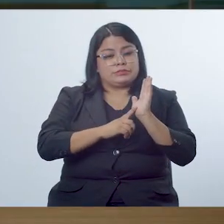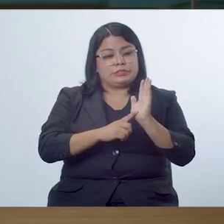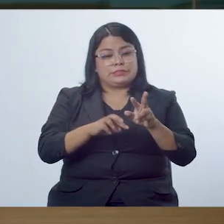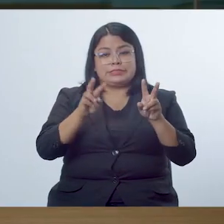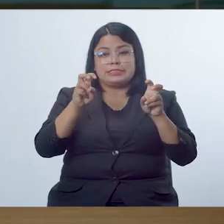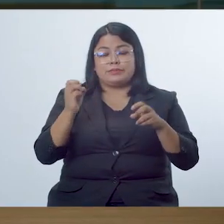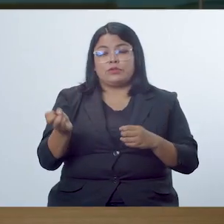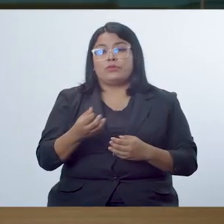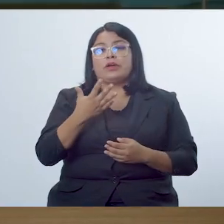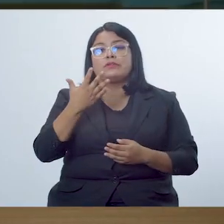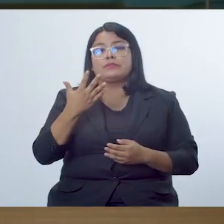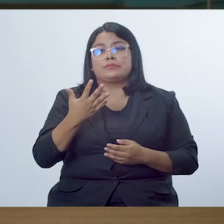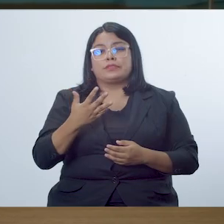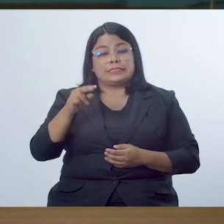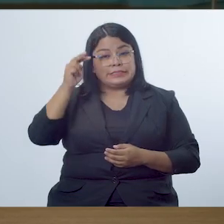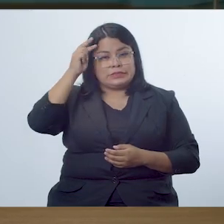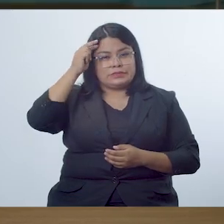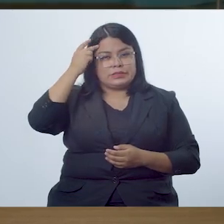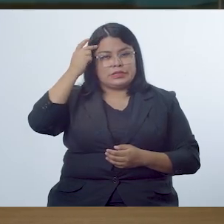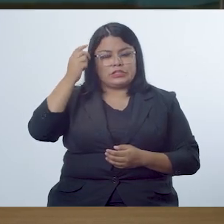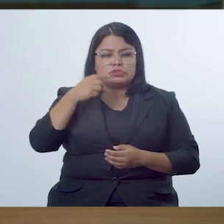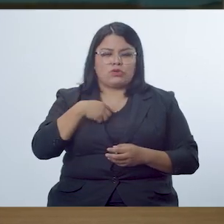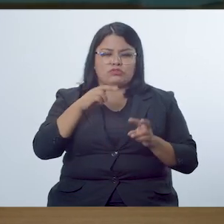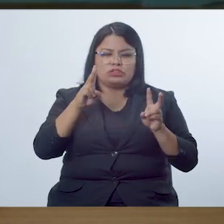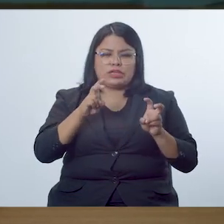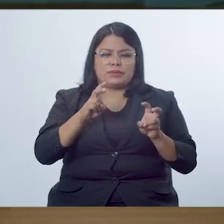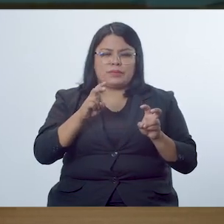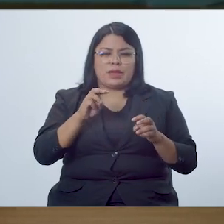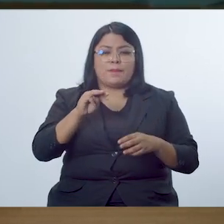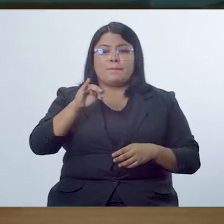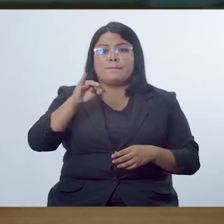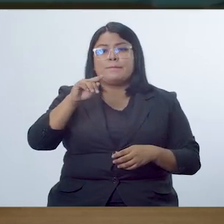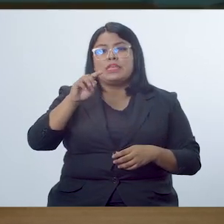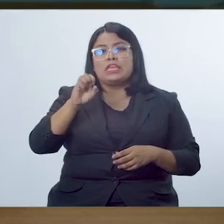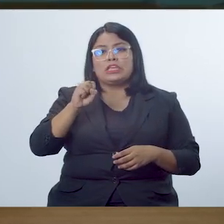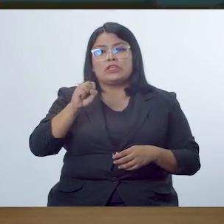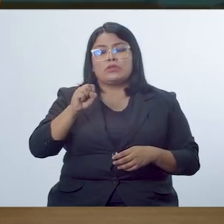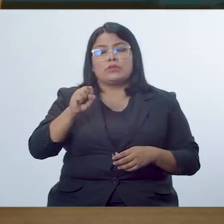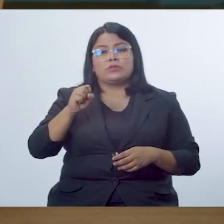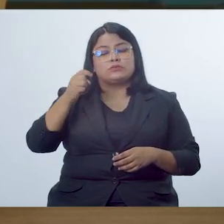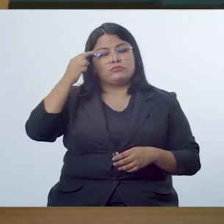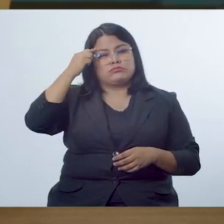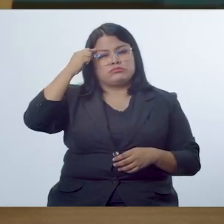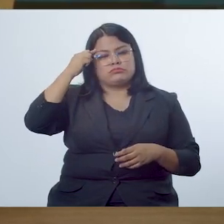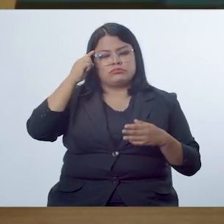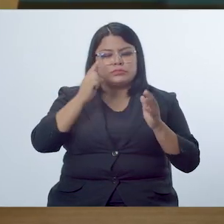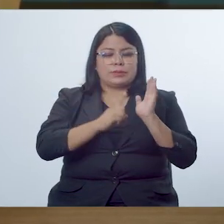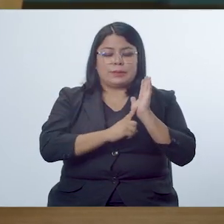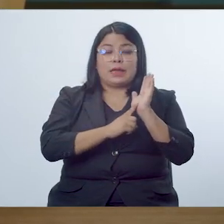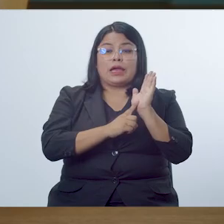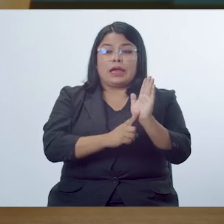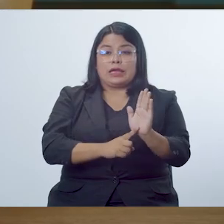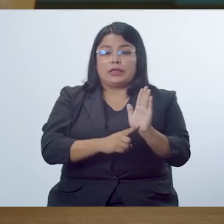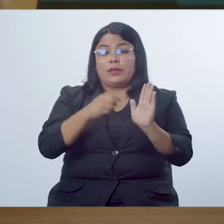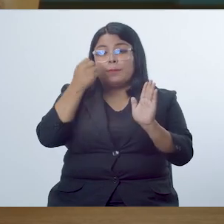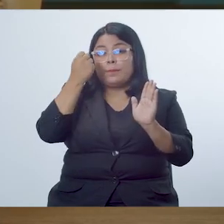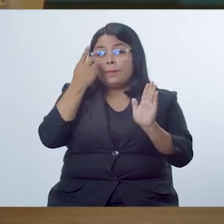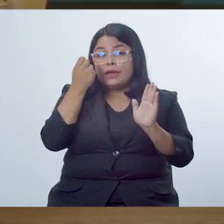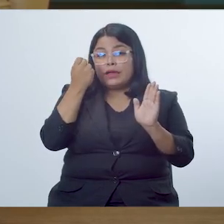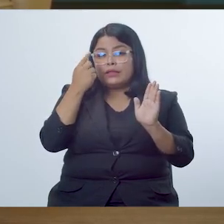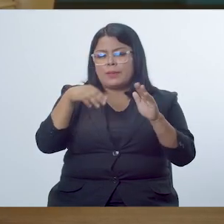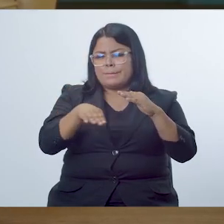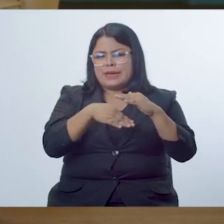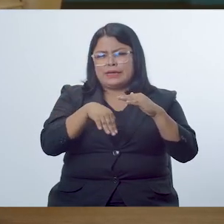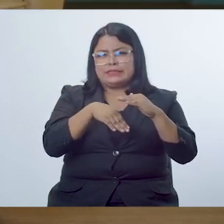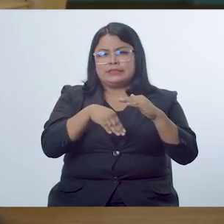donde se presenta el contenido nuevo. Es decir, si voy a hablar sobre los mitos, en la anticipación le presento un mito y hago comprensión